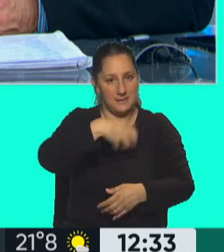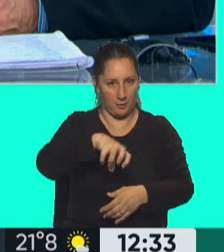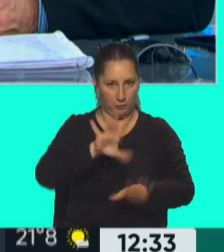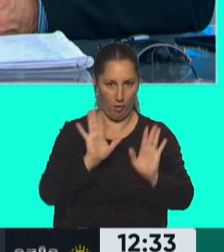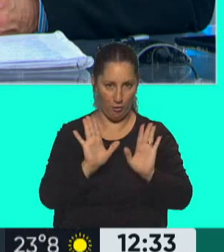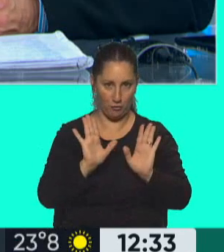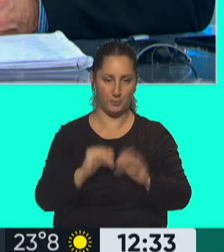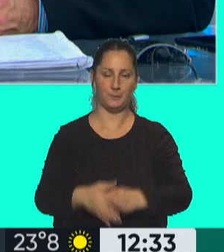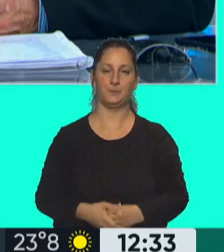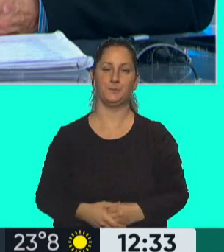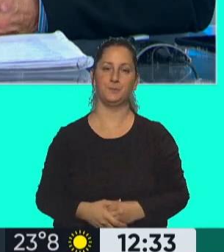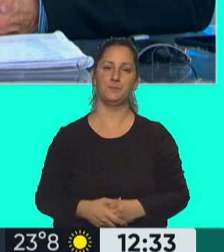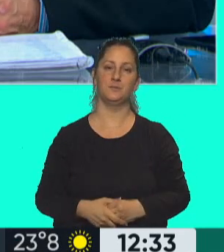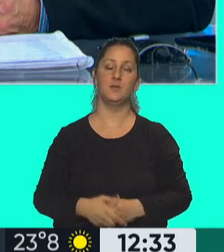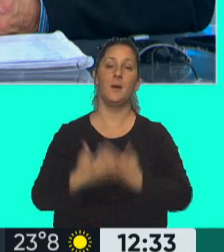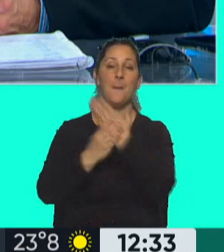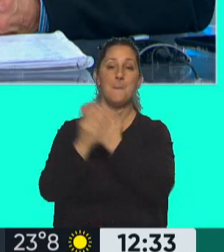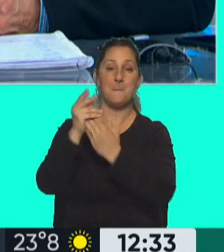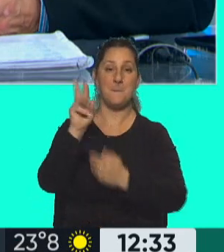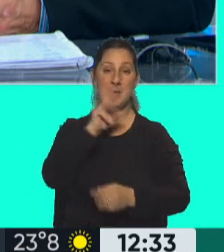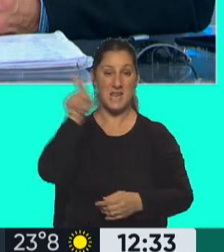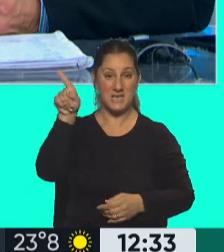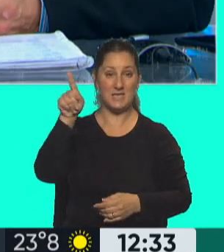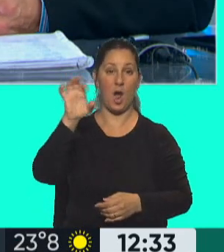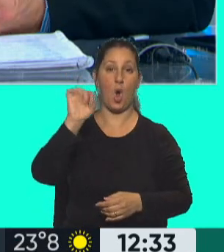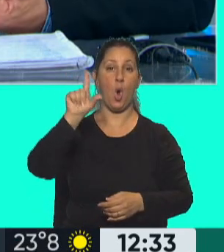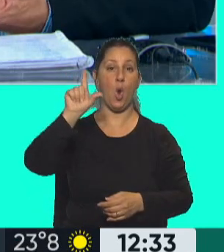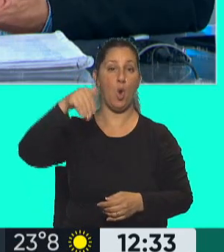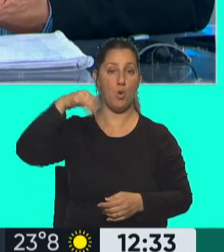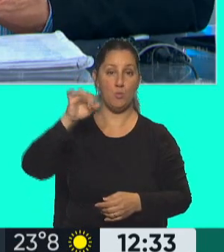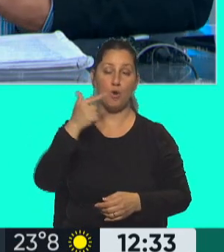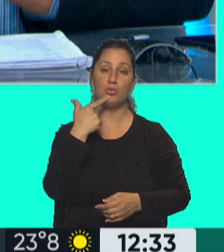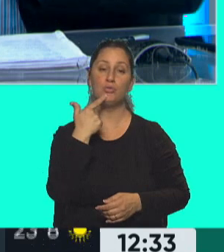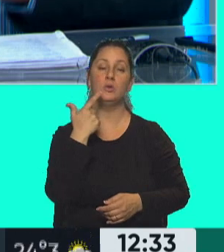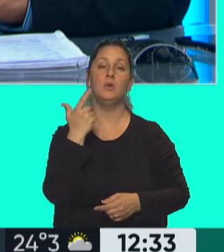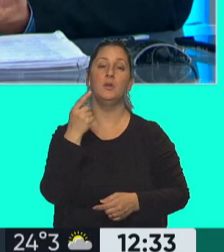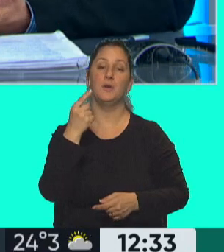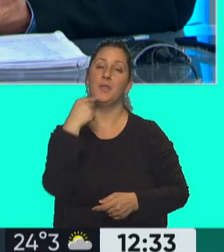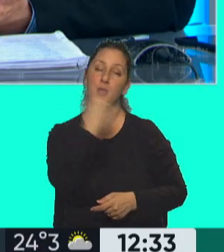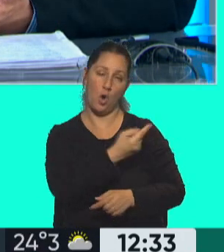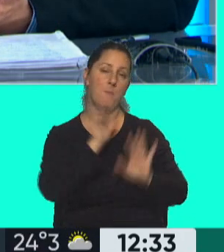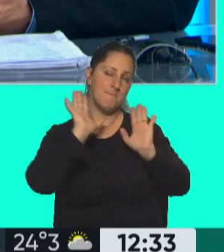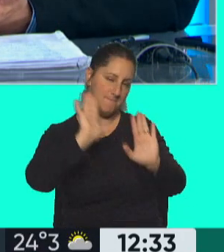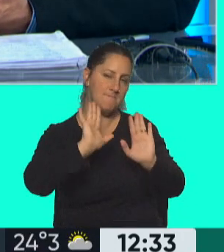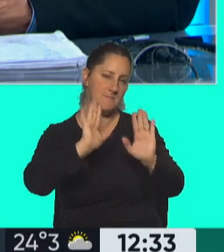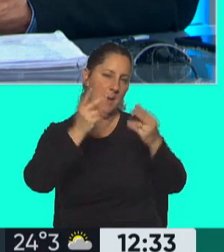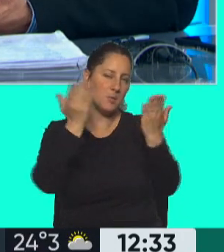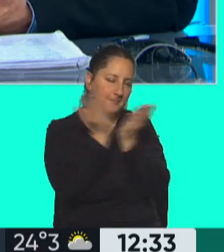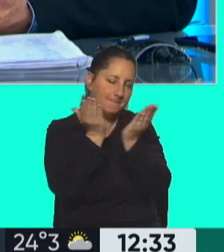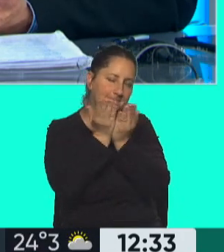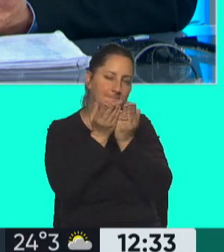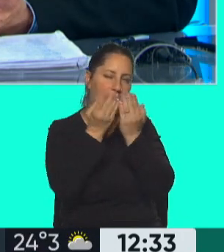Dijo que la ministra le respondió en el sentido que se estaba estudiando porque la decisión final